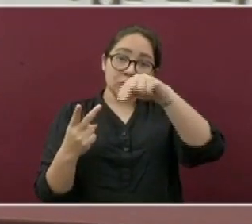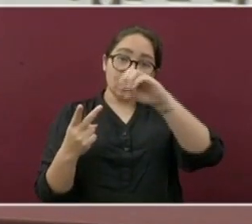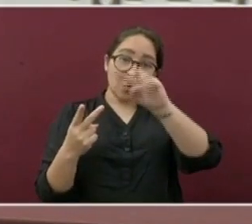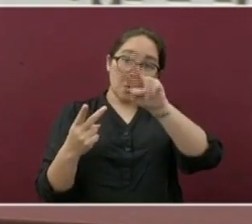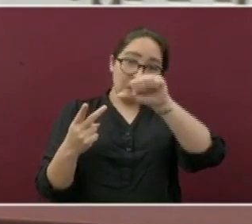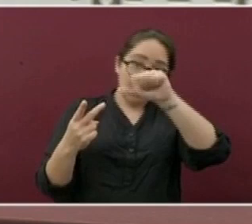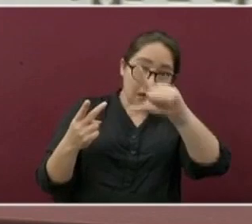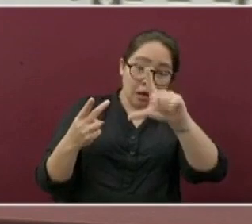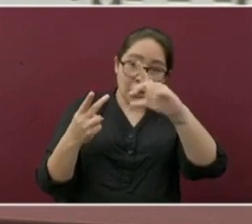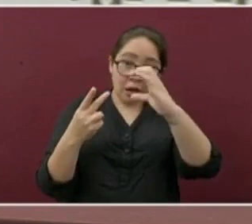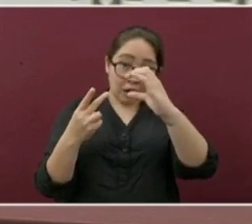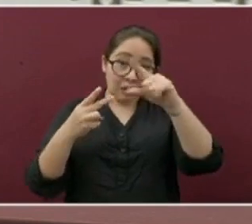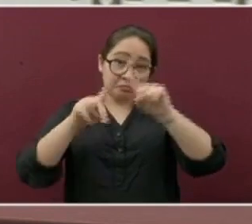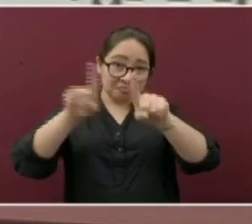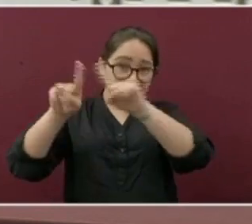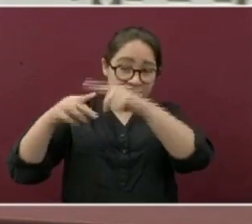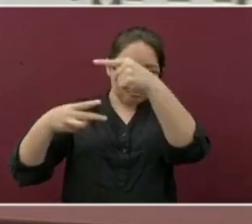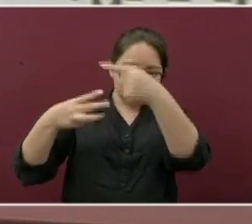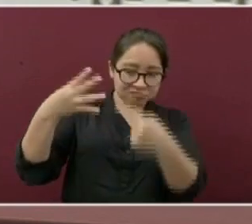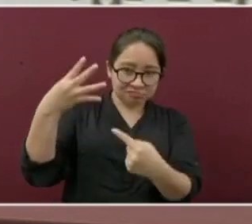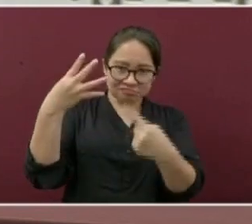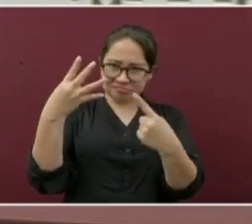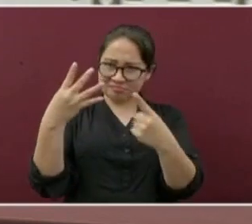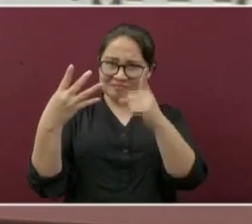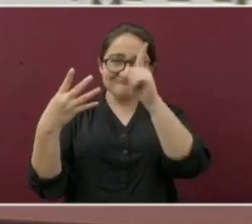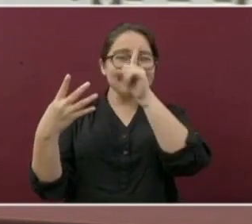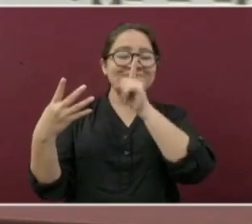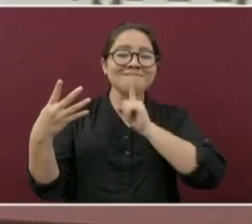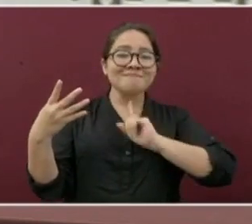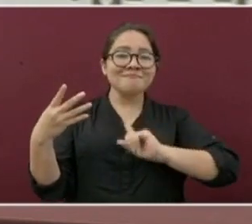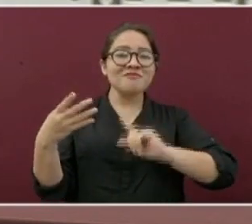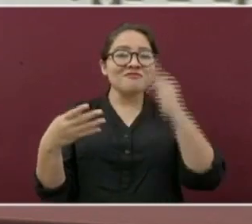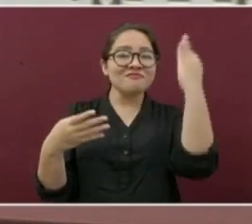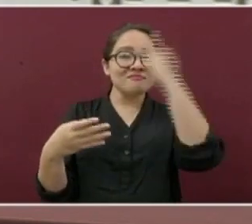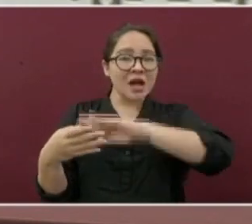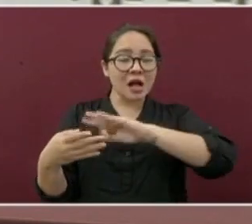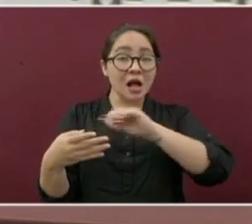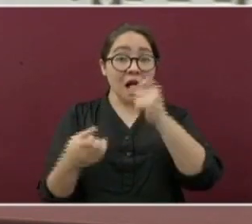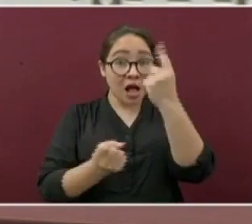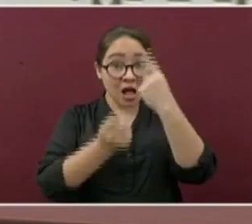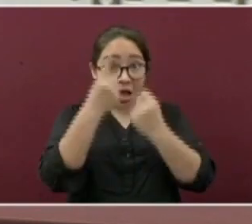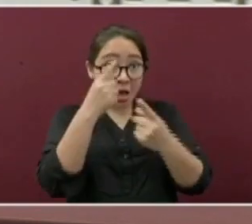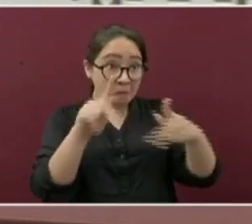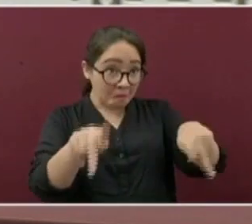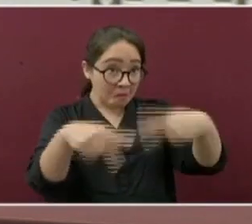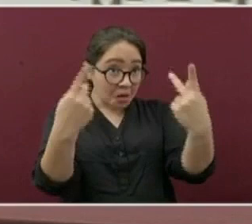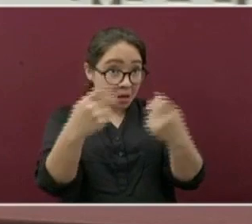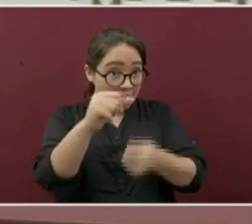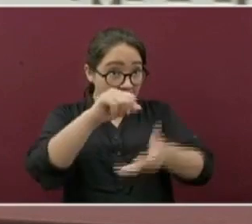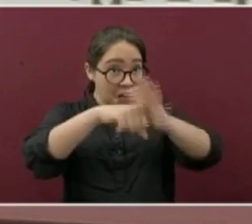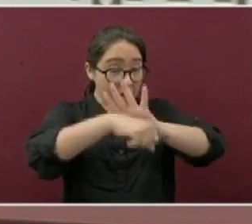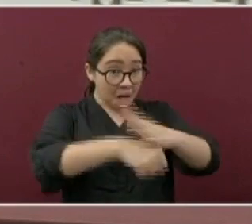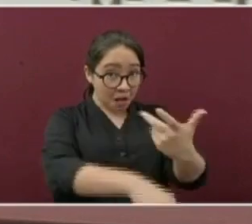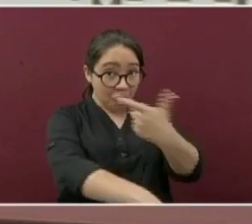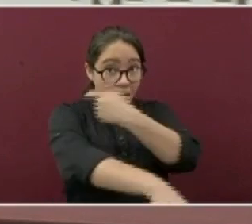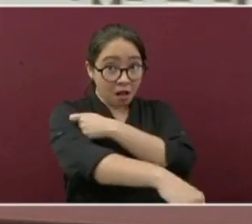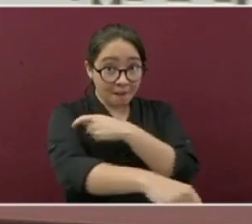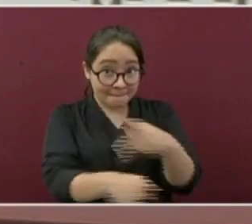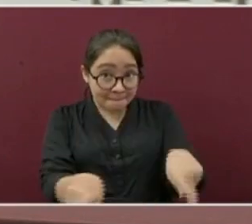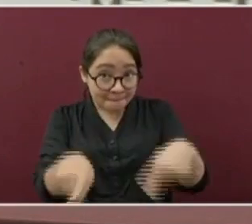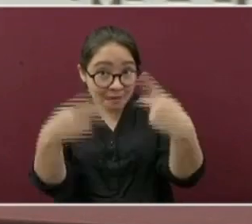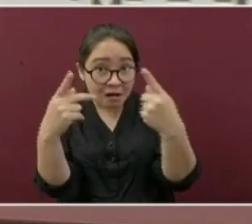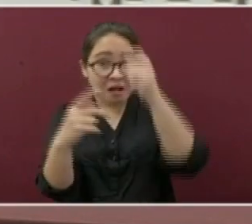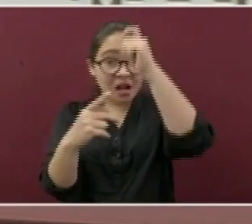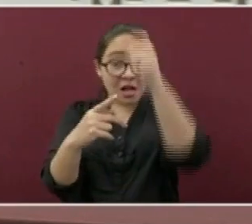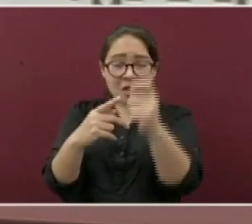recomendándoles que cualquier producto ofertado como vacuna contra COVID-19 que esté a la venta